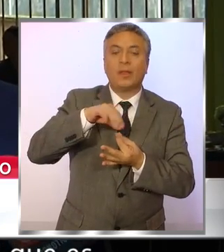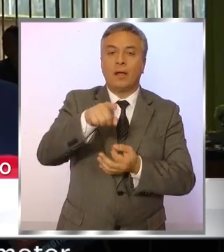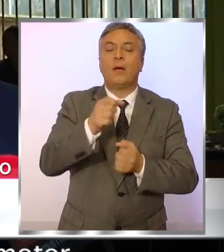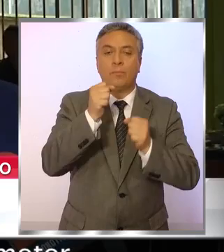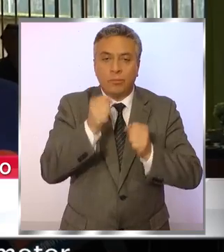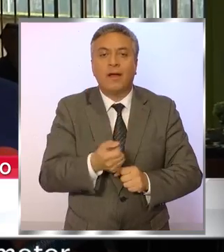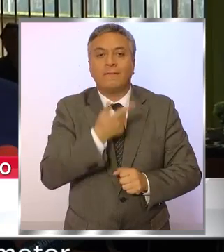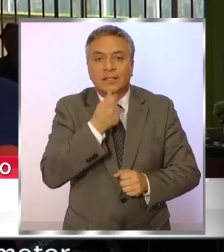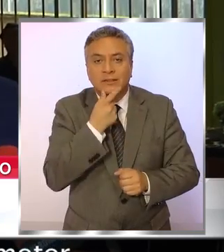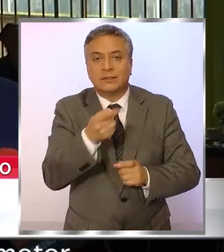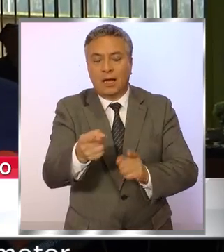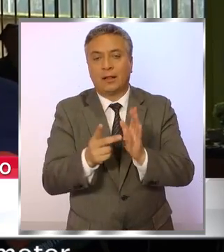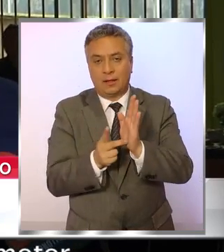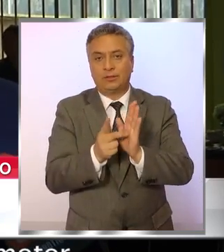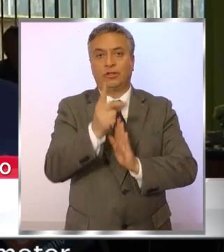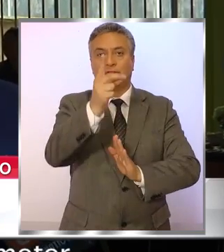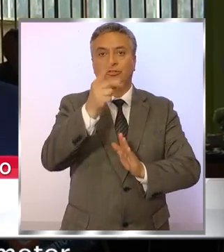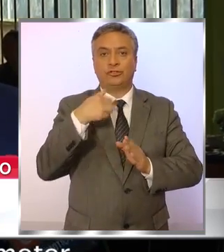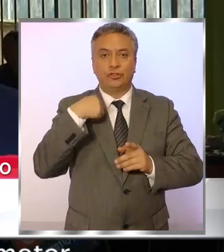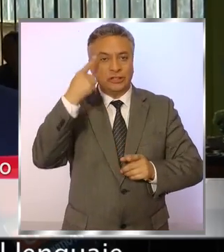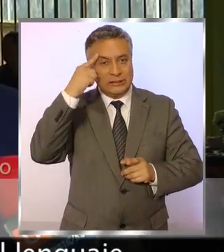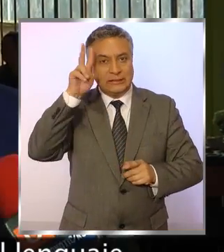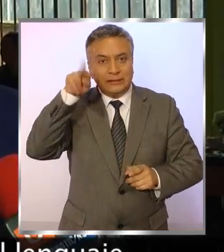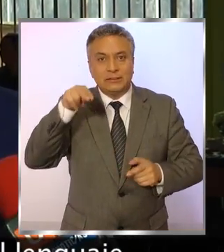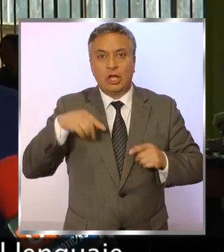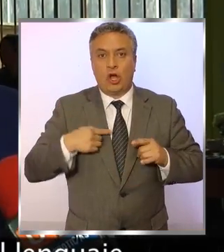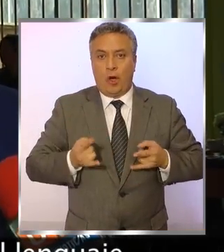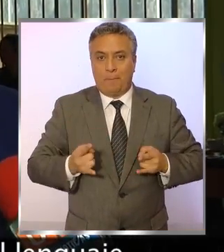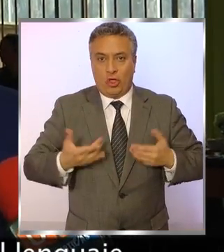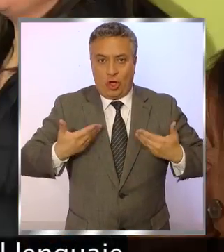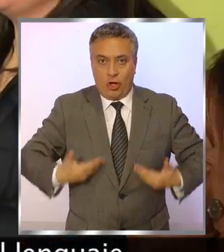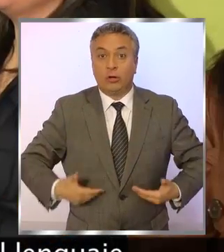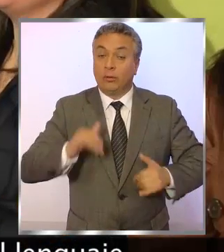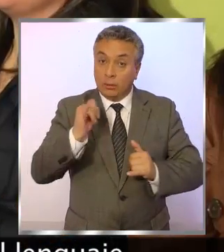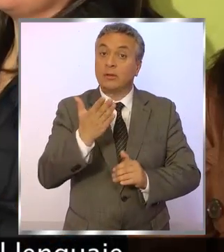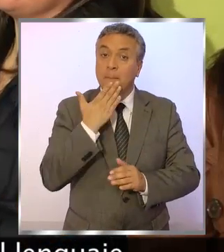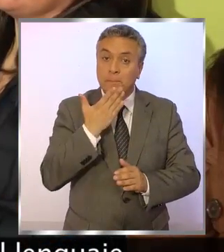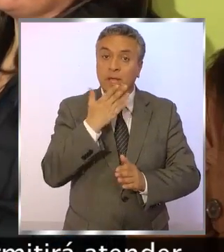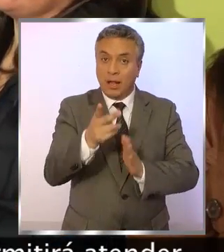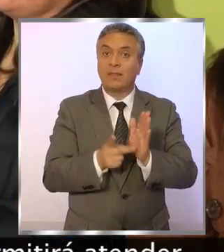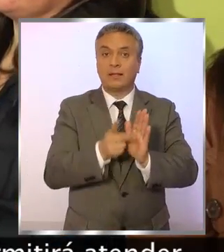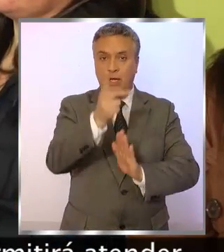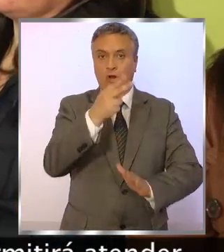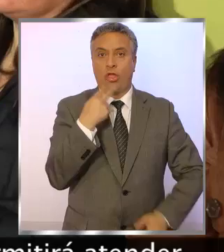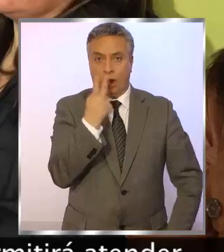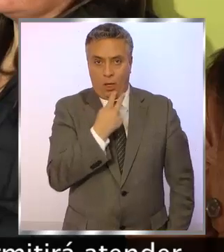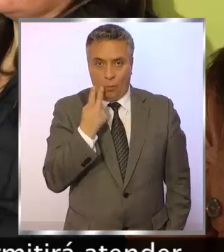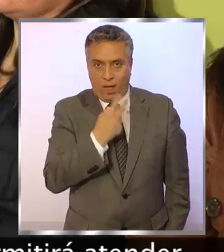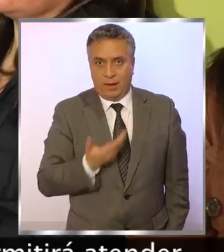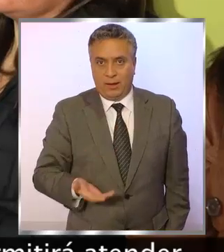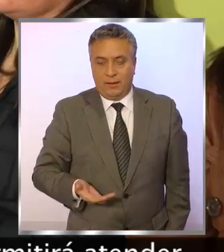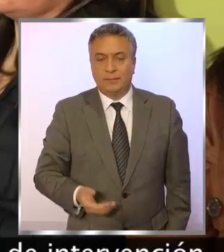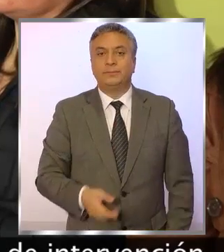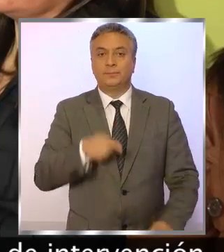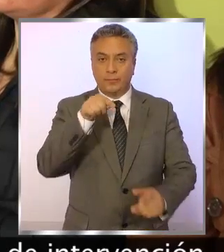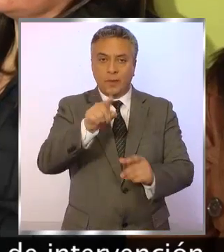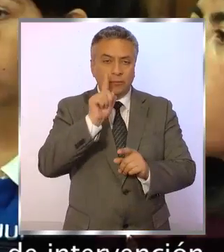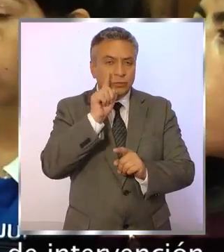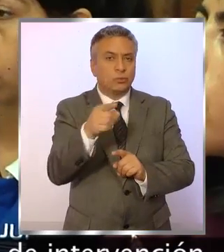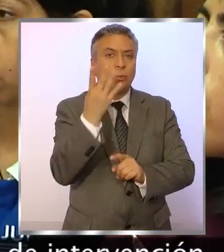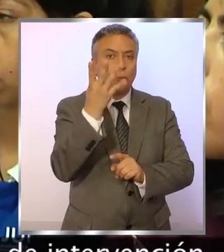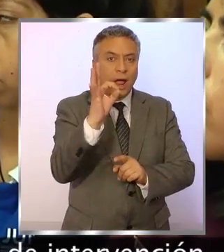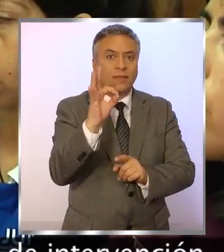el desarrollo tanto psicomotor, pero también el desarrollo del lenguaje. El programa que en la región permitirá atender a 40